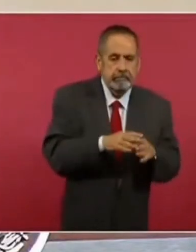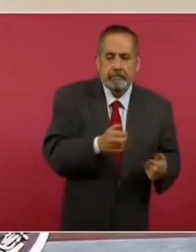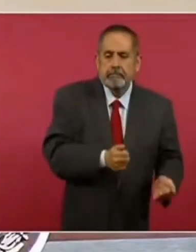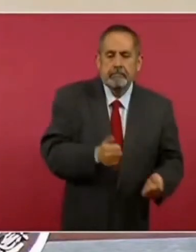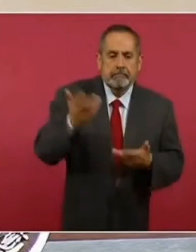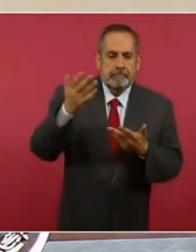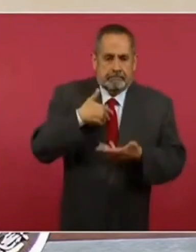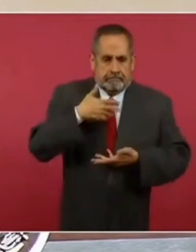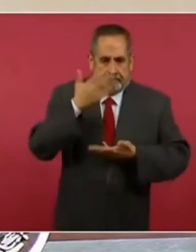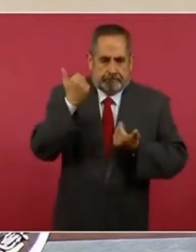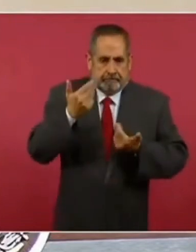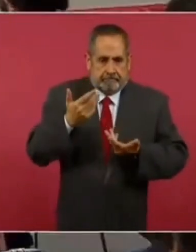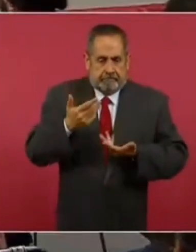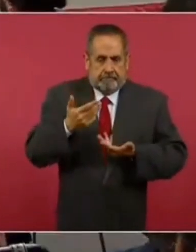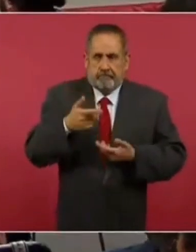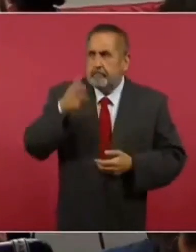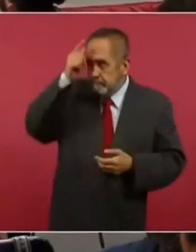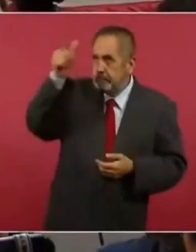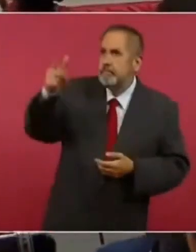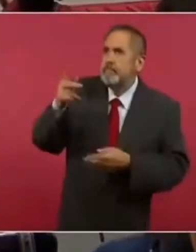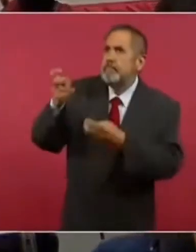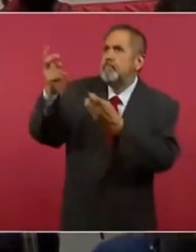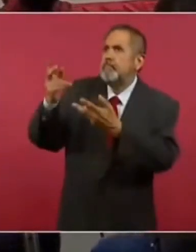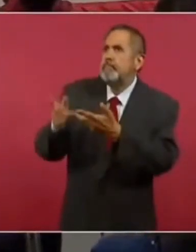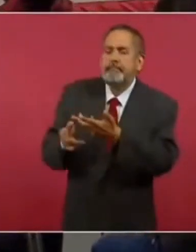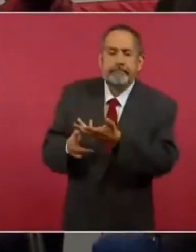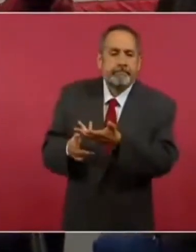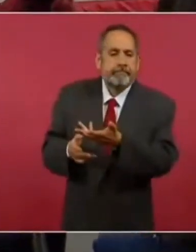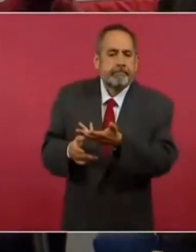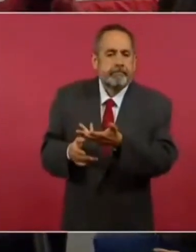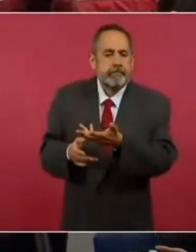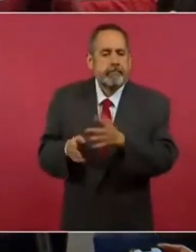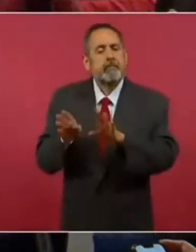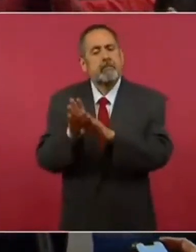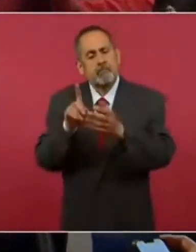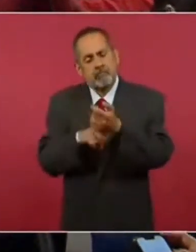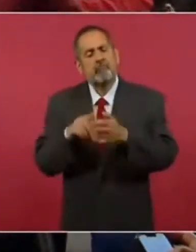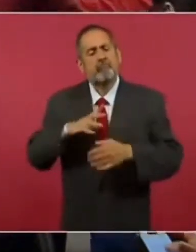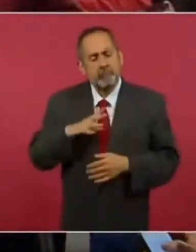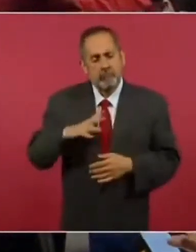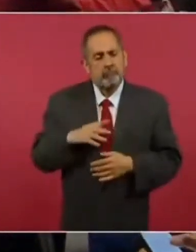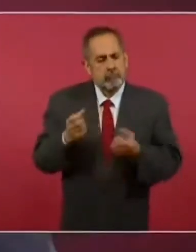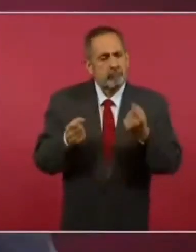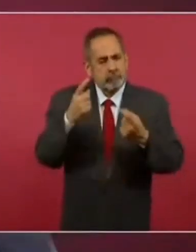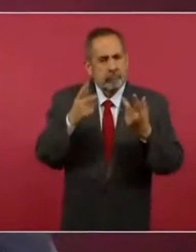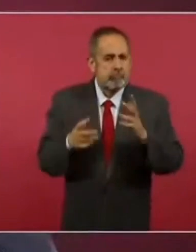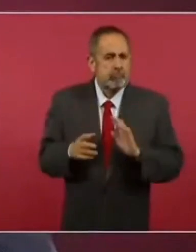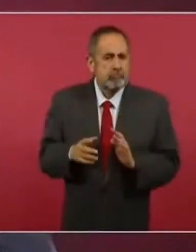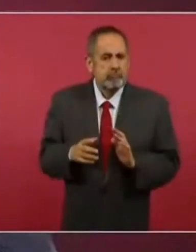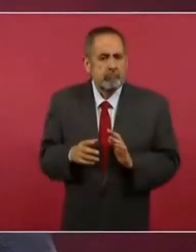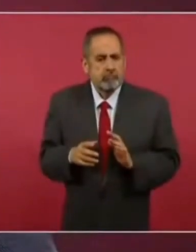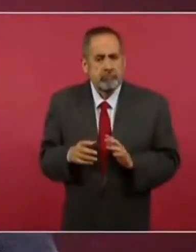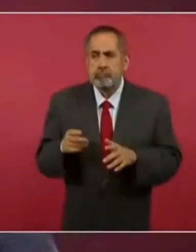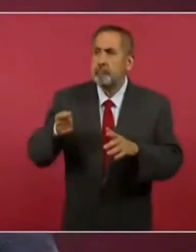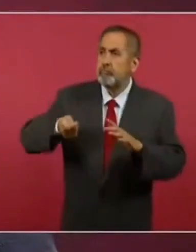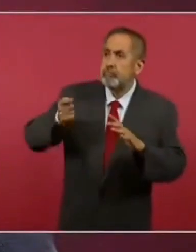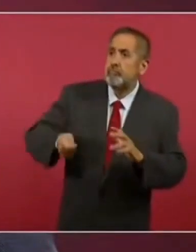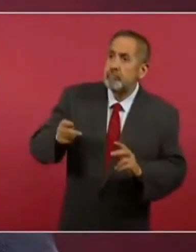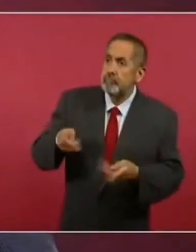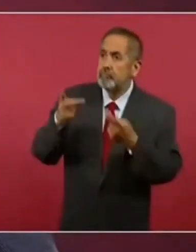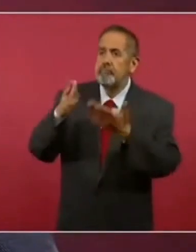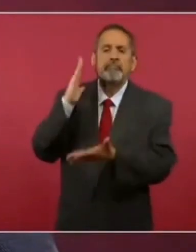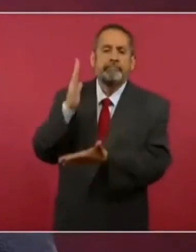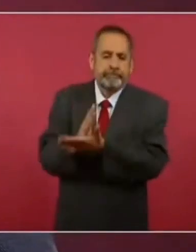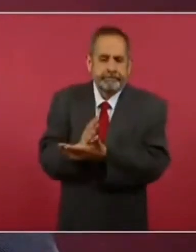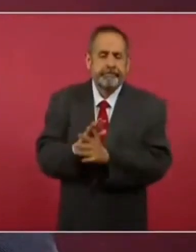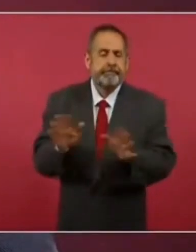como salieron estas piezas fuera del país. Sin embargo, se han logrado evitar algunas subastas, se